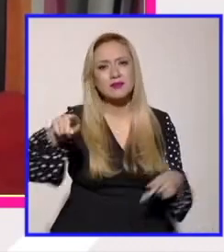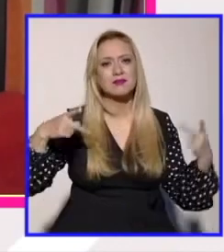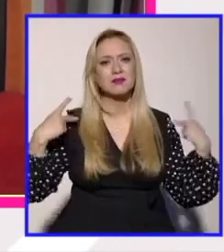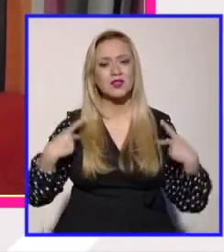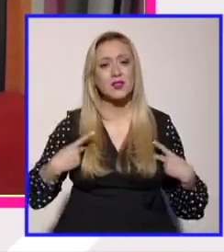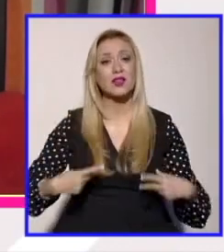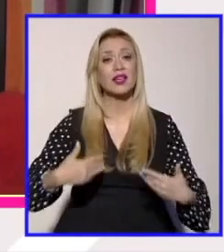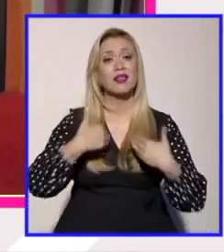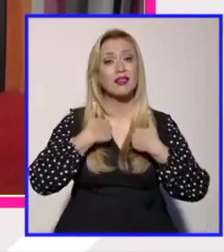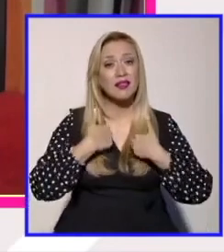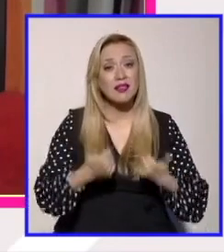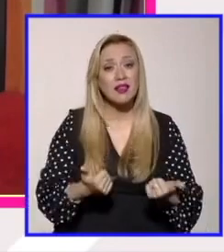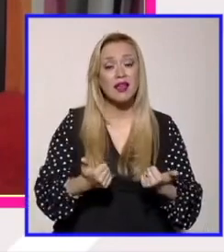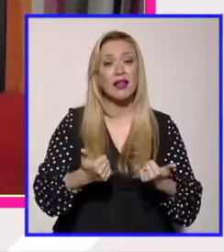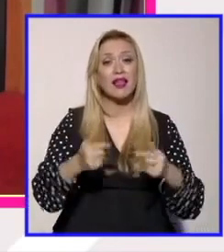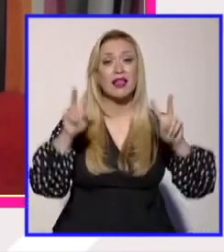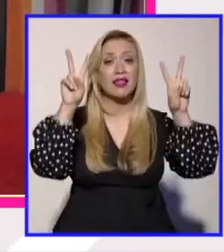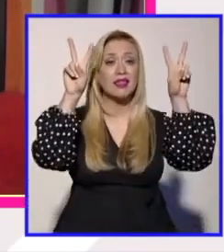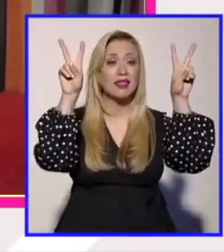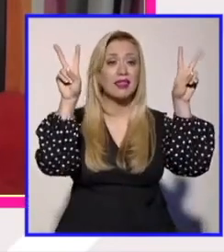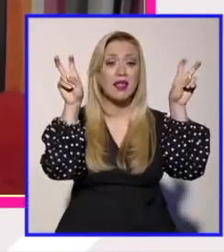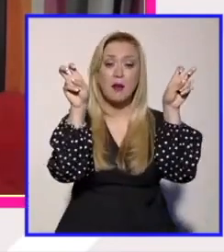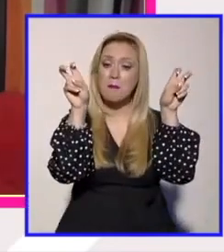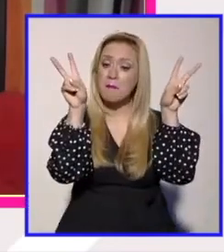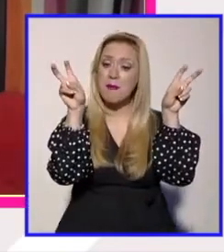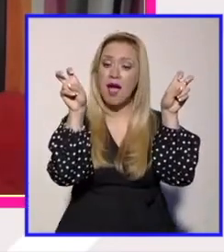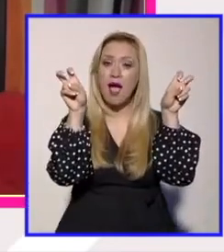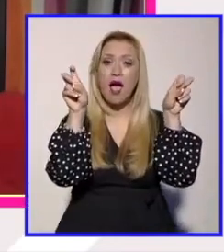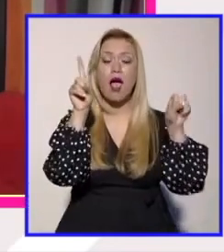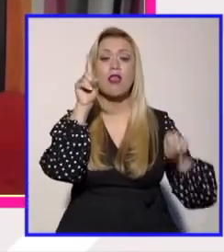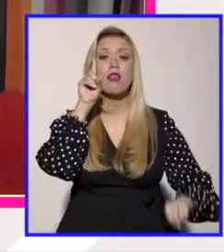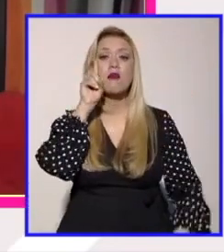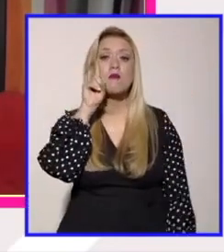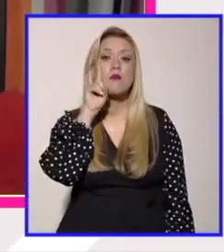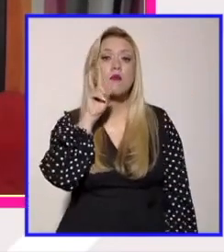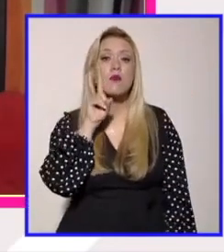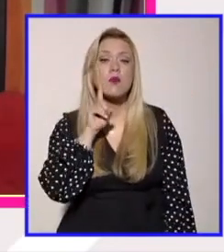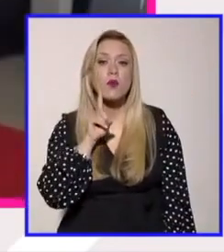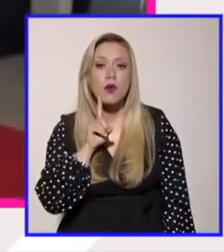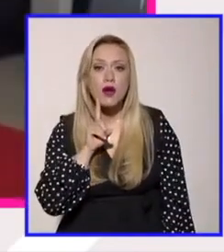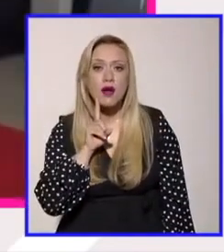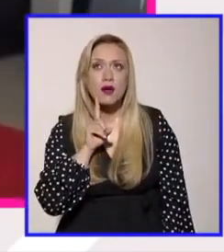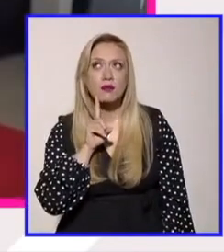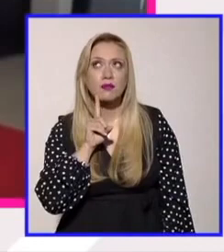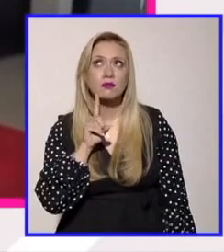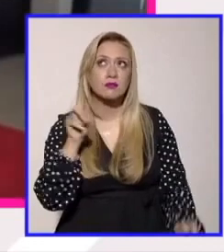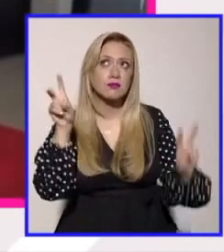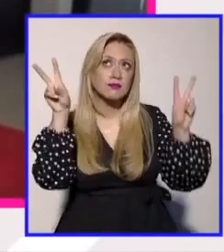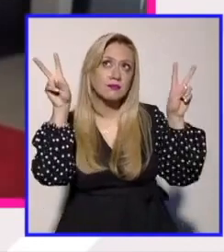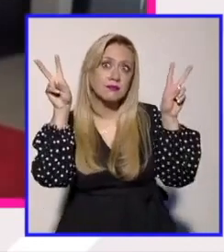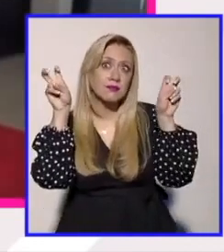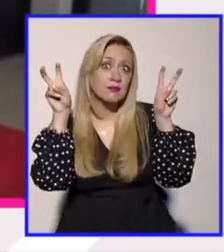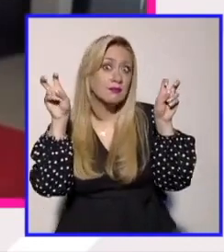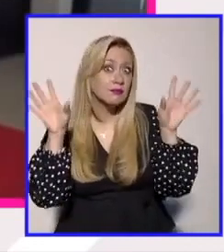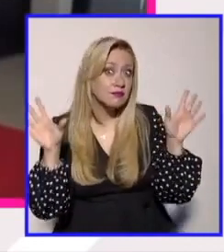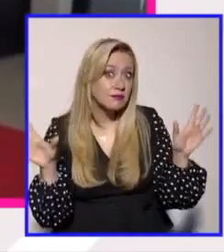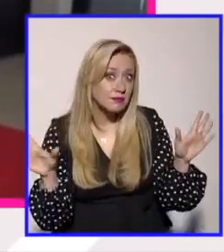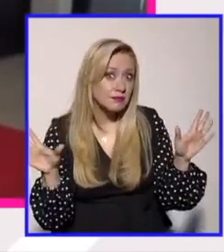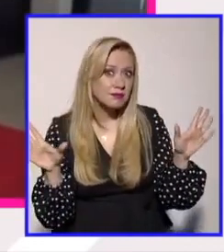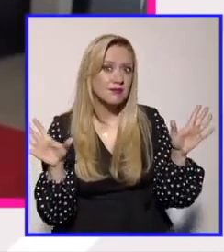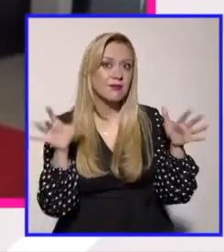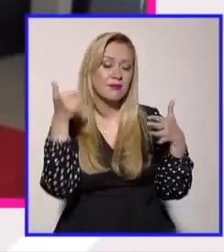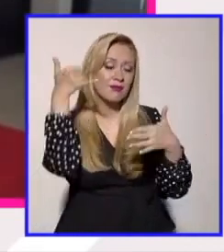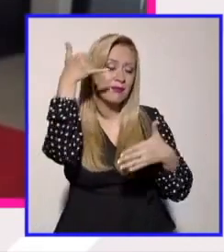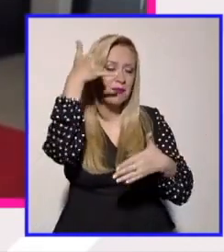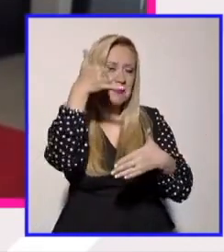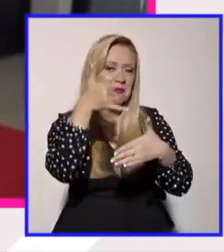mujeres? ¿Sabes? Que esto es un tema que habla de muchas cosas más